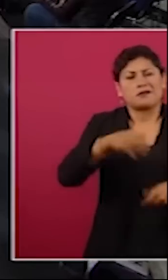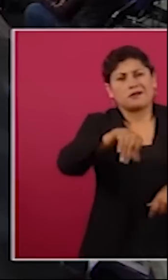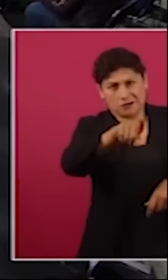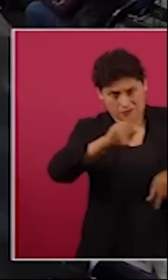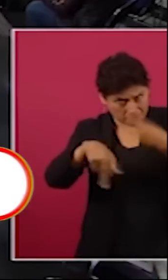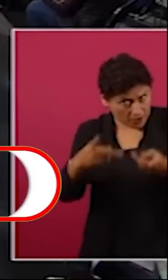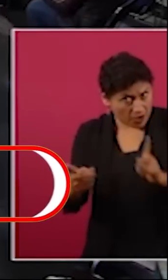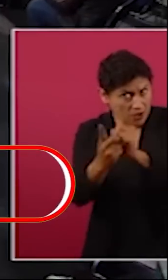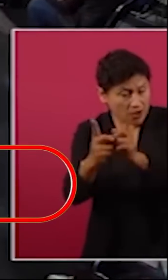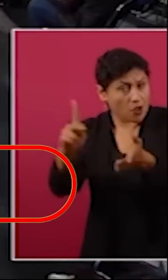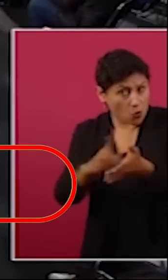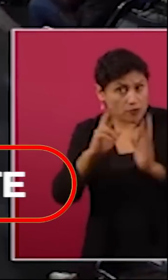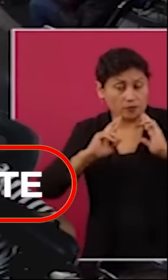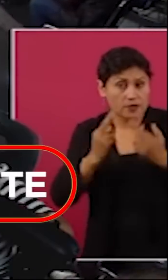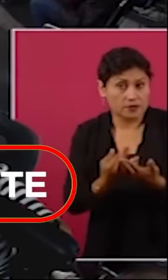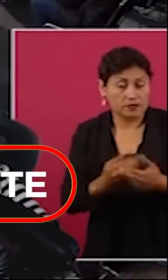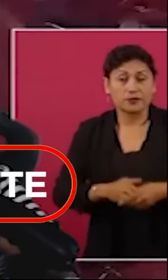vamos a ver